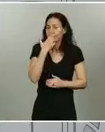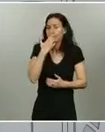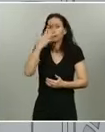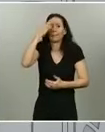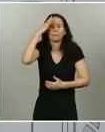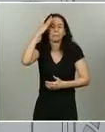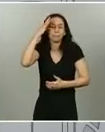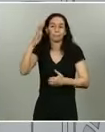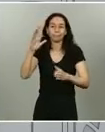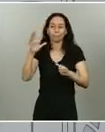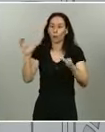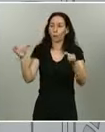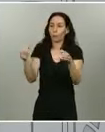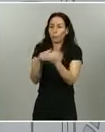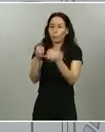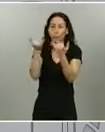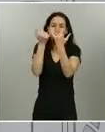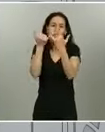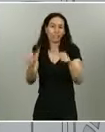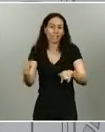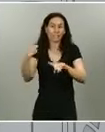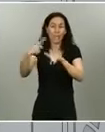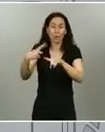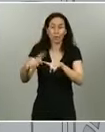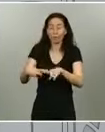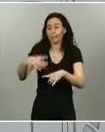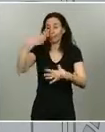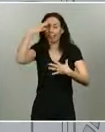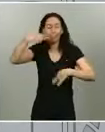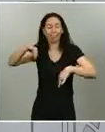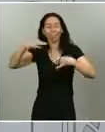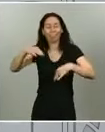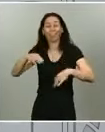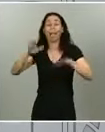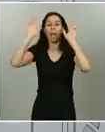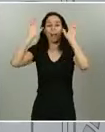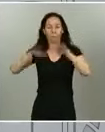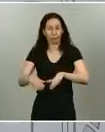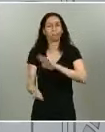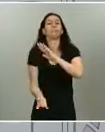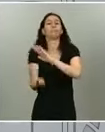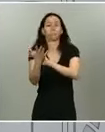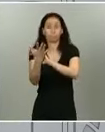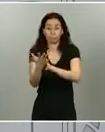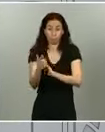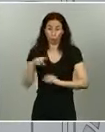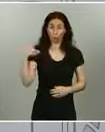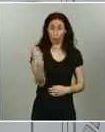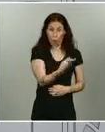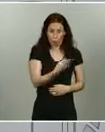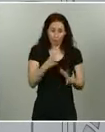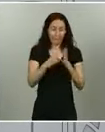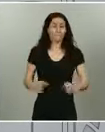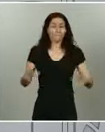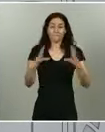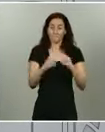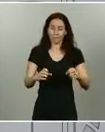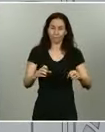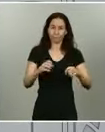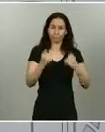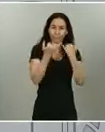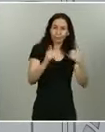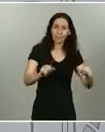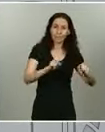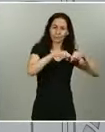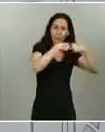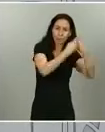todos tenemos muchas ganas de volver a tener fiestas familiares o con los amigos, pero tenemos que ser muy conscientes de que un